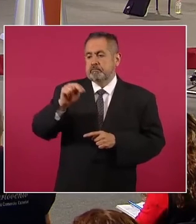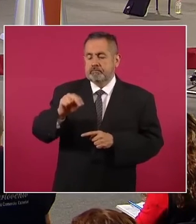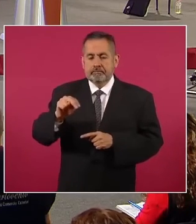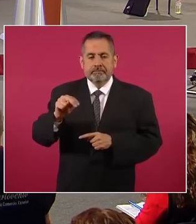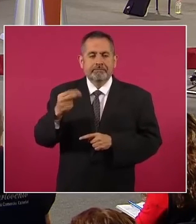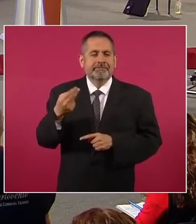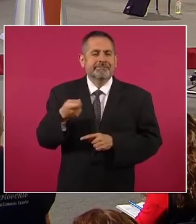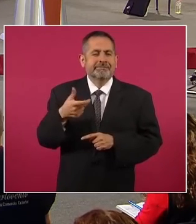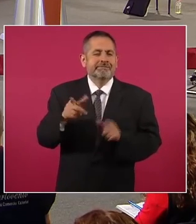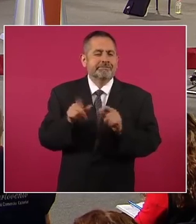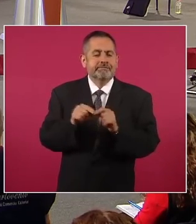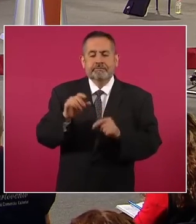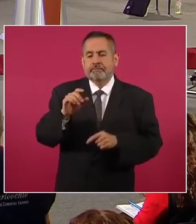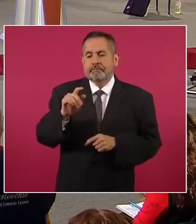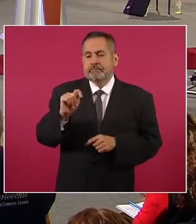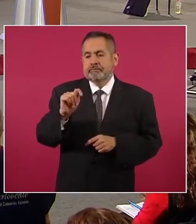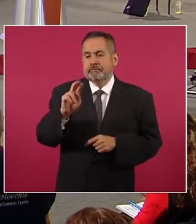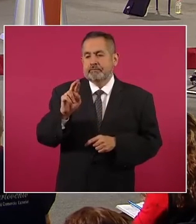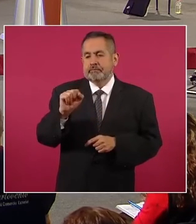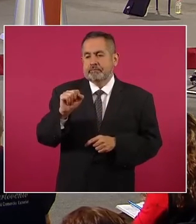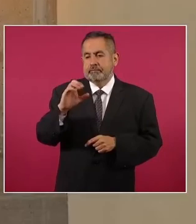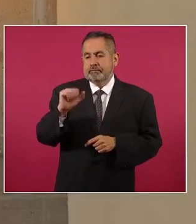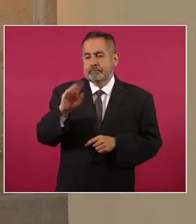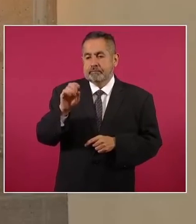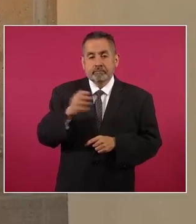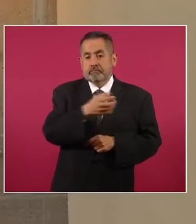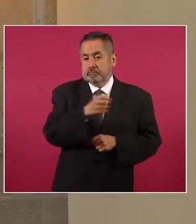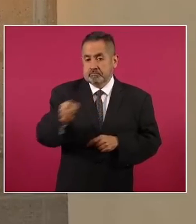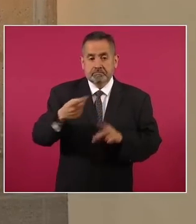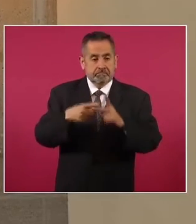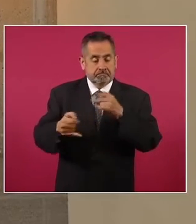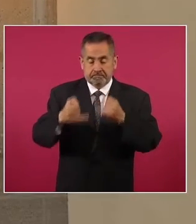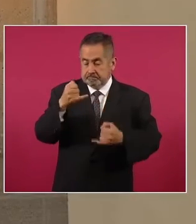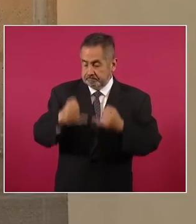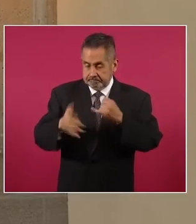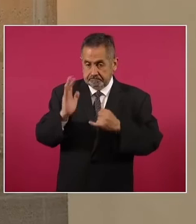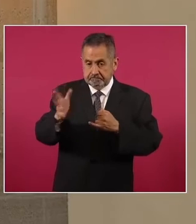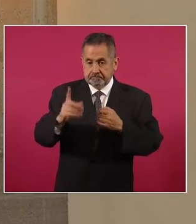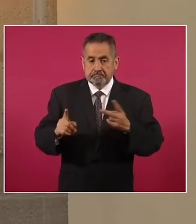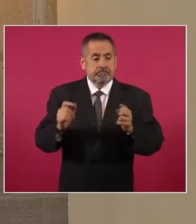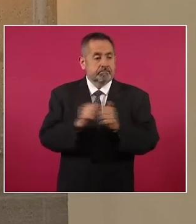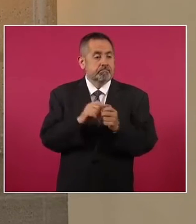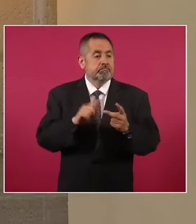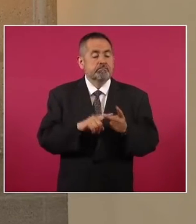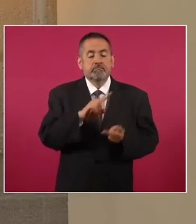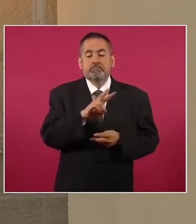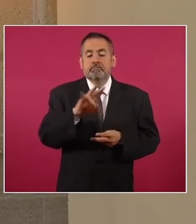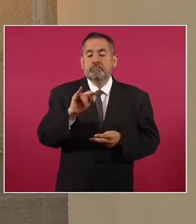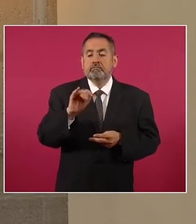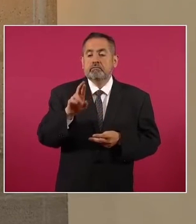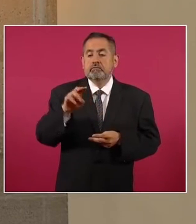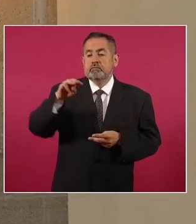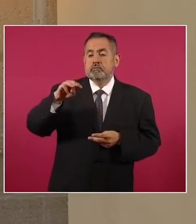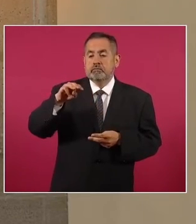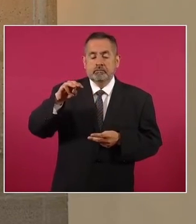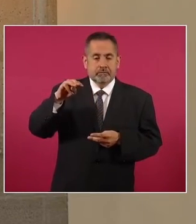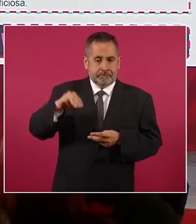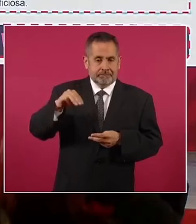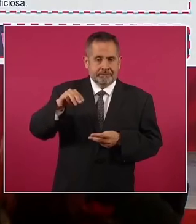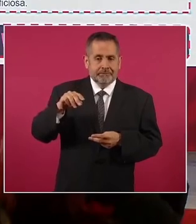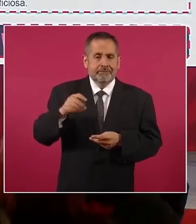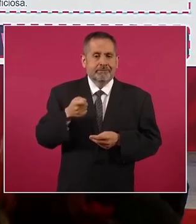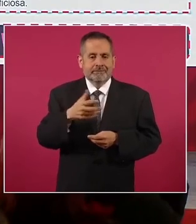Trascabo, que ya está vinculado a proceso, junto con Víctor Manuel N., alias El Calaco,